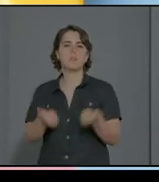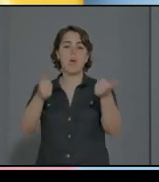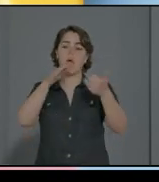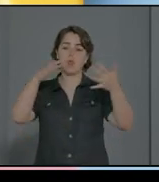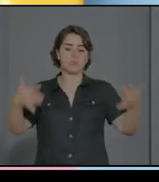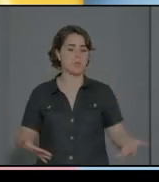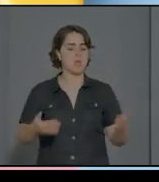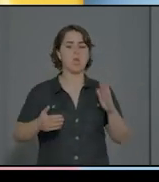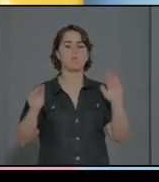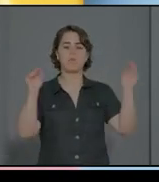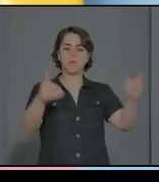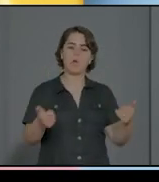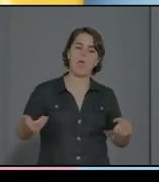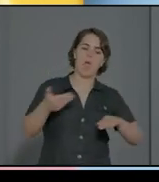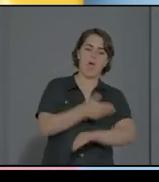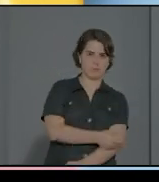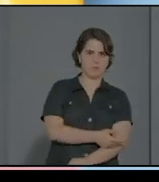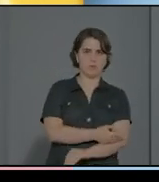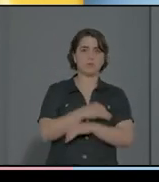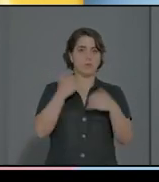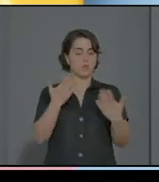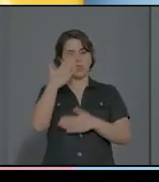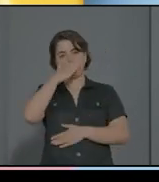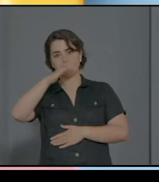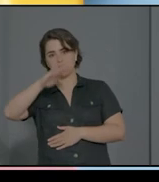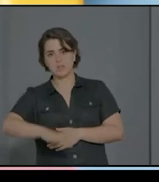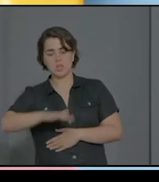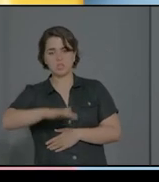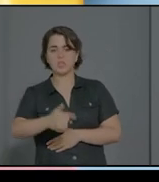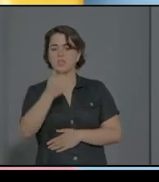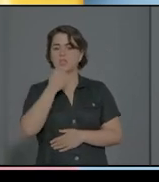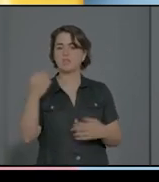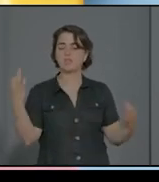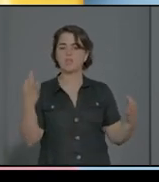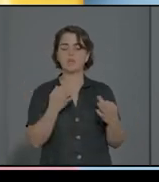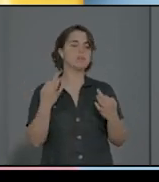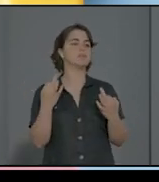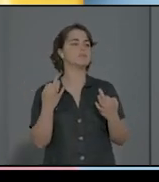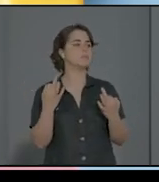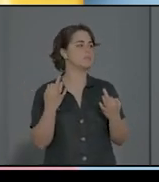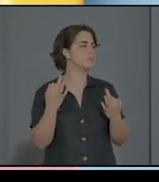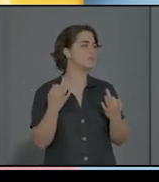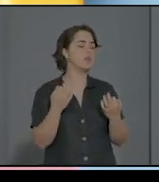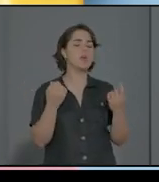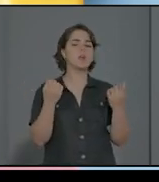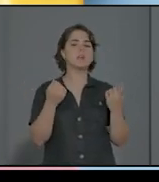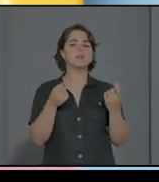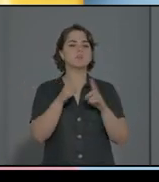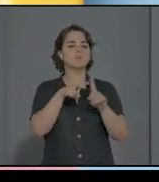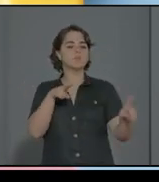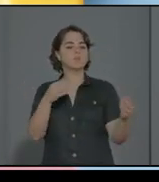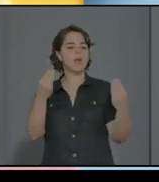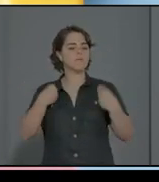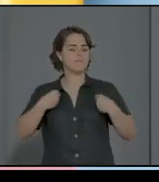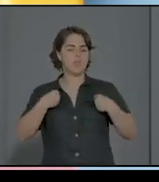los niños, digamos, tienen una perspectiva de vida bastante mejor. Entonces, naturalmente,